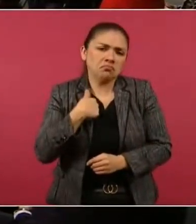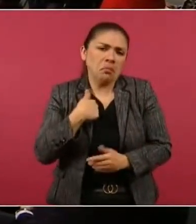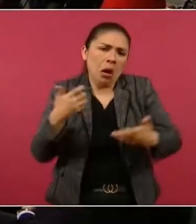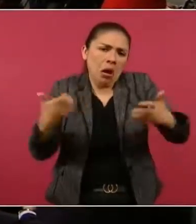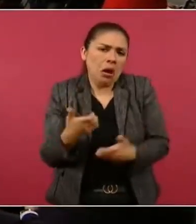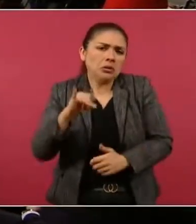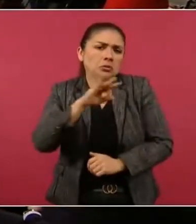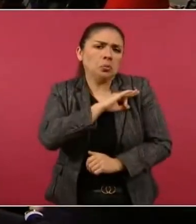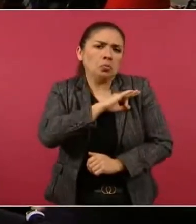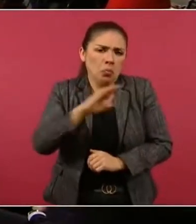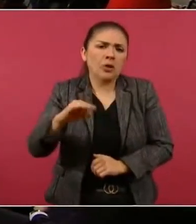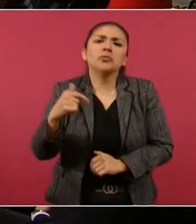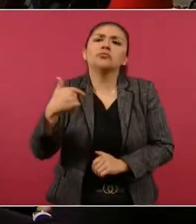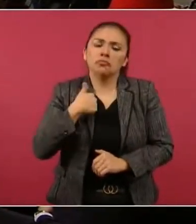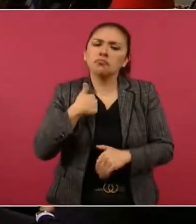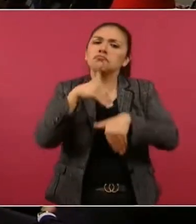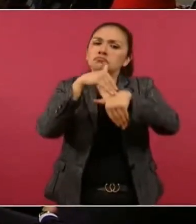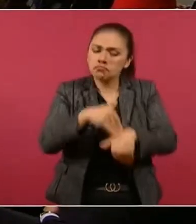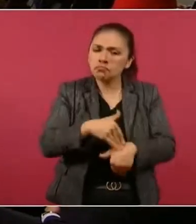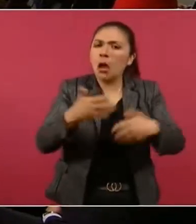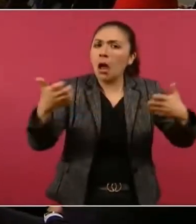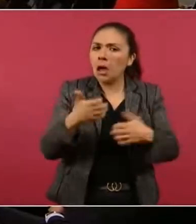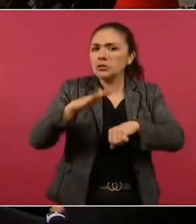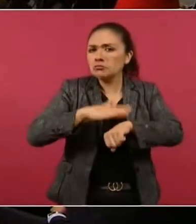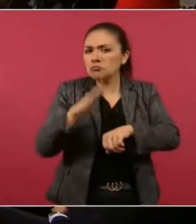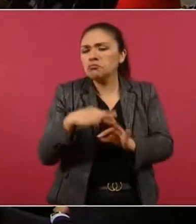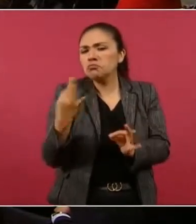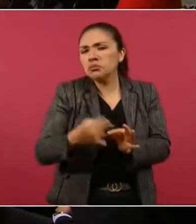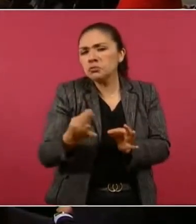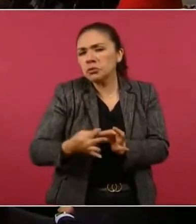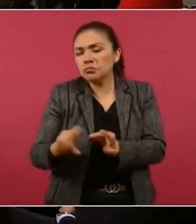Eso es lo que yo estoy cumpliendo. Si